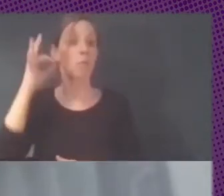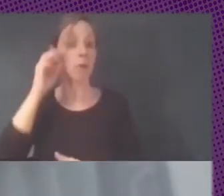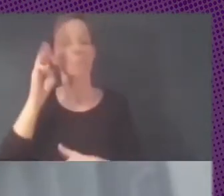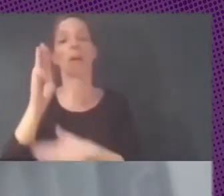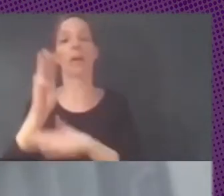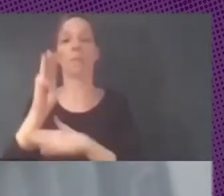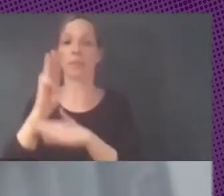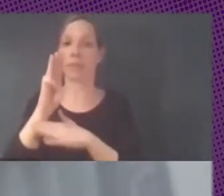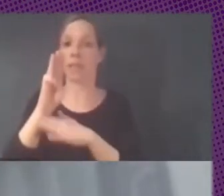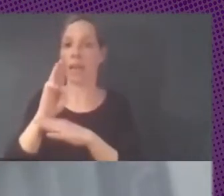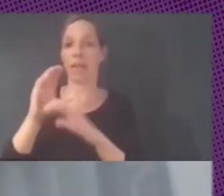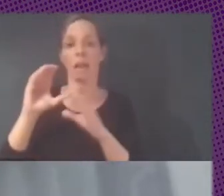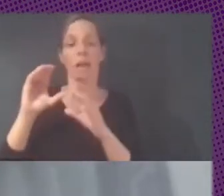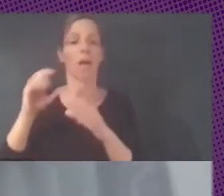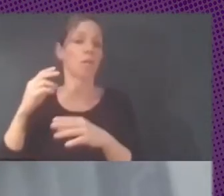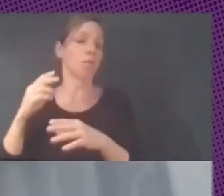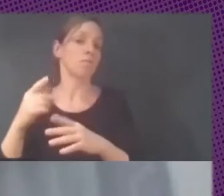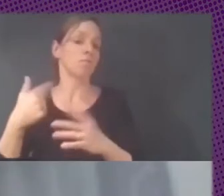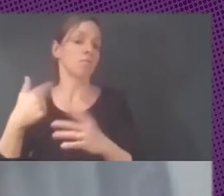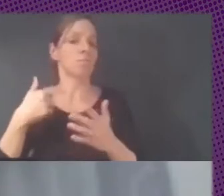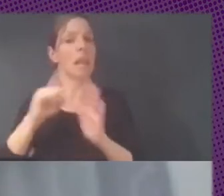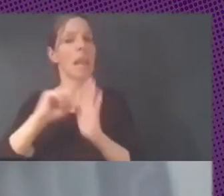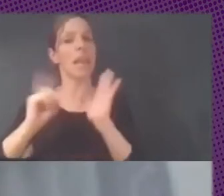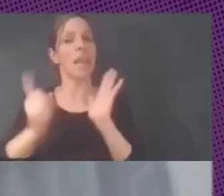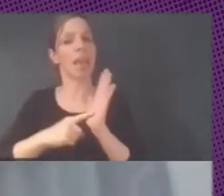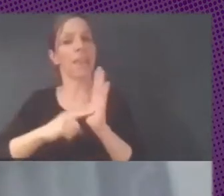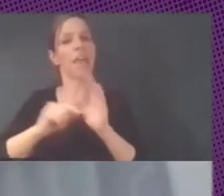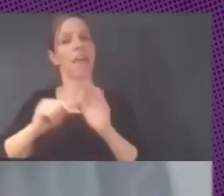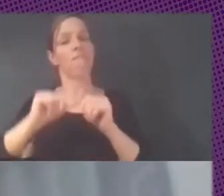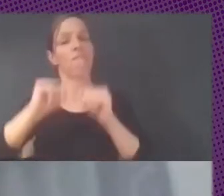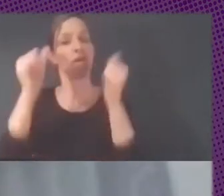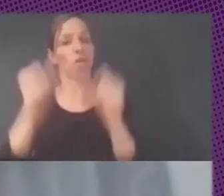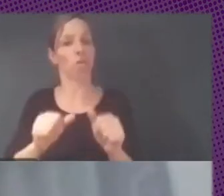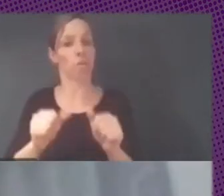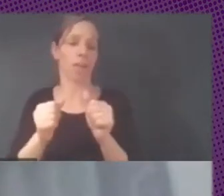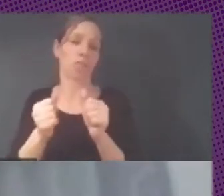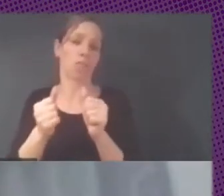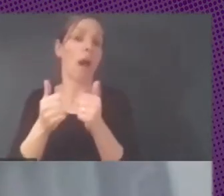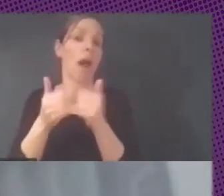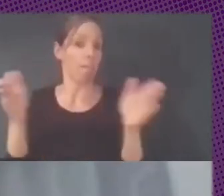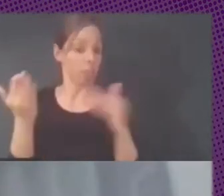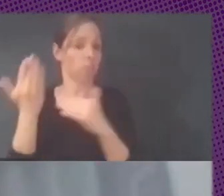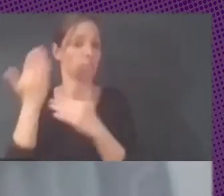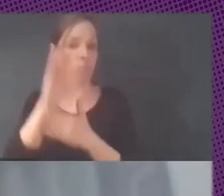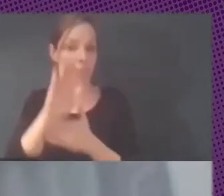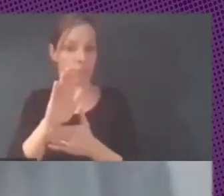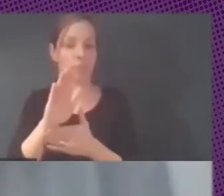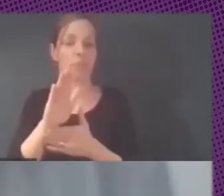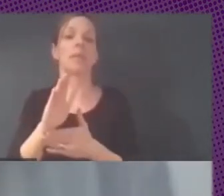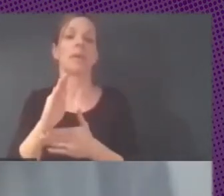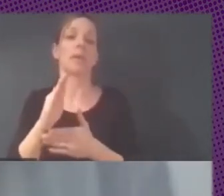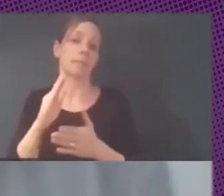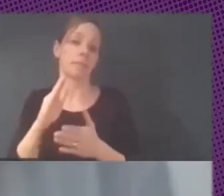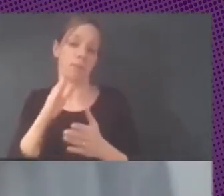presentó una ley de formatos abiertos, sí, Daisy Tourné, del Partido Socialista.